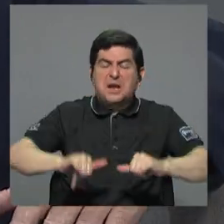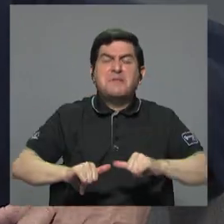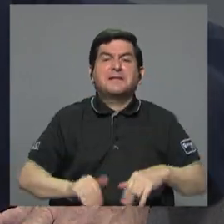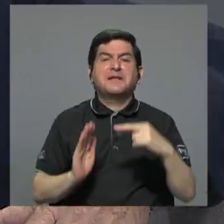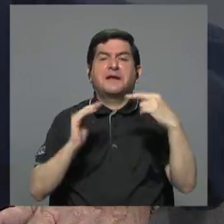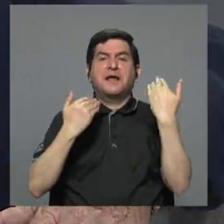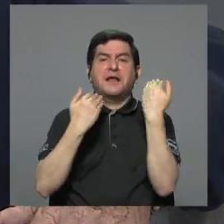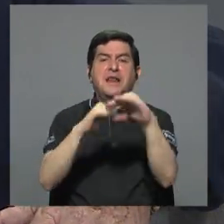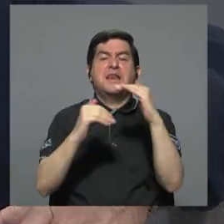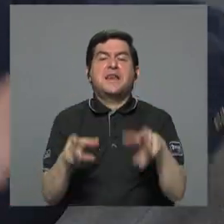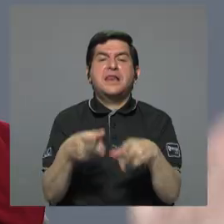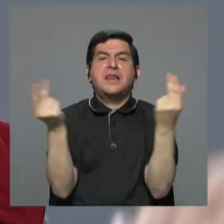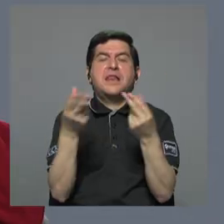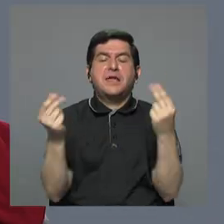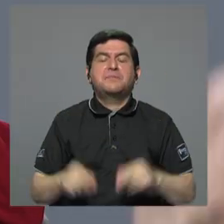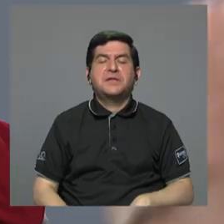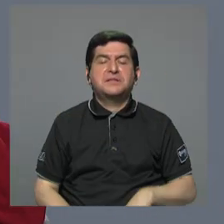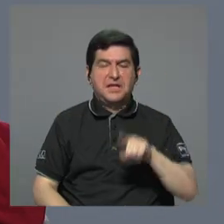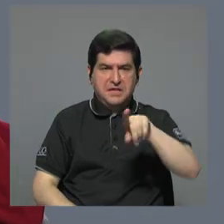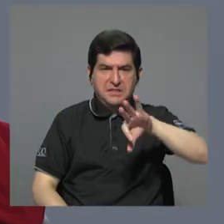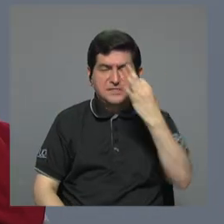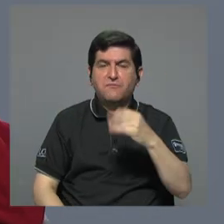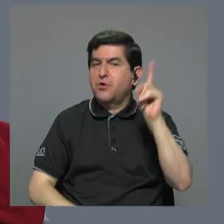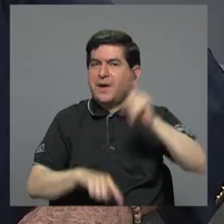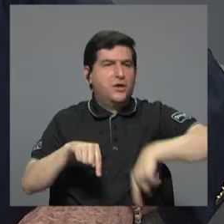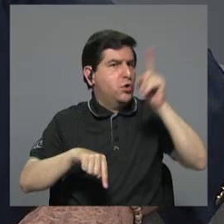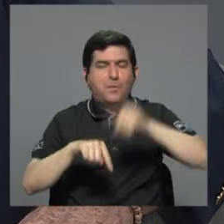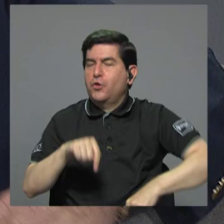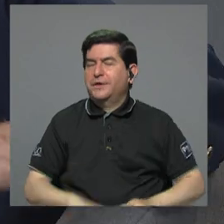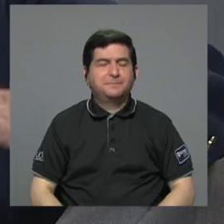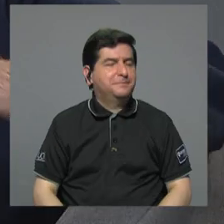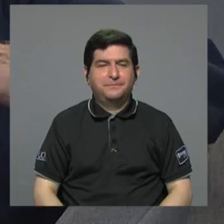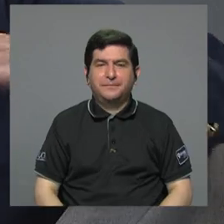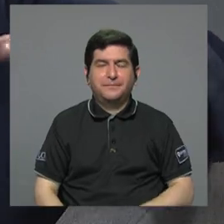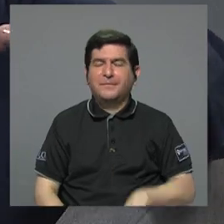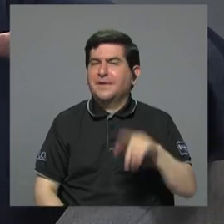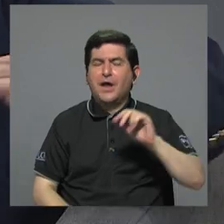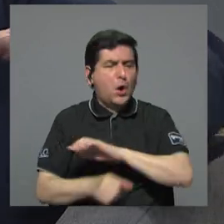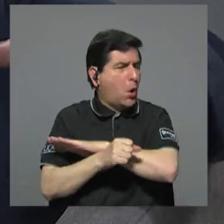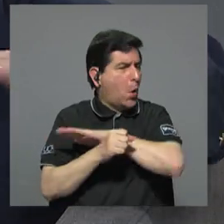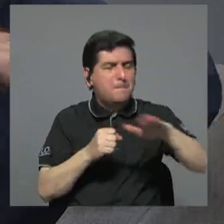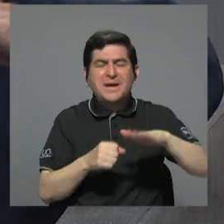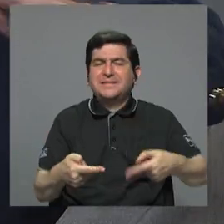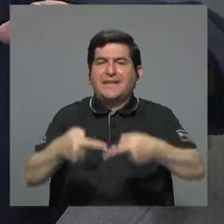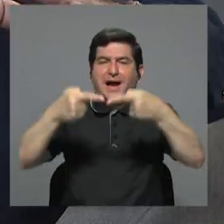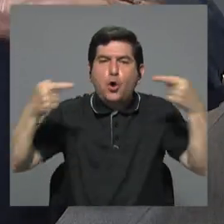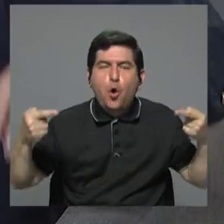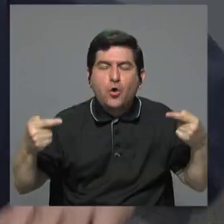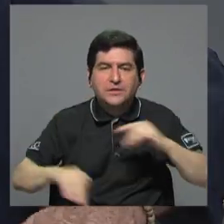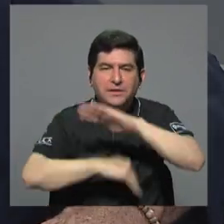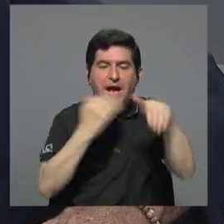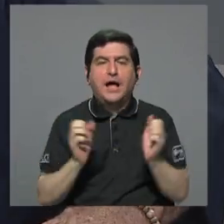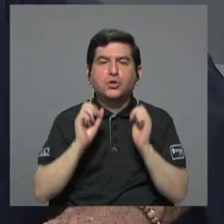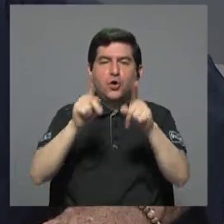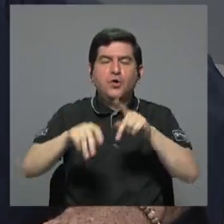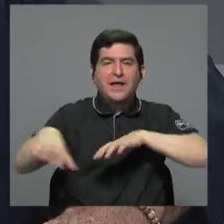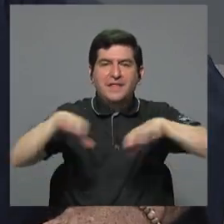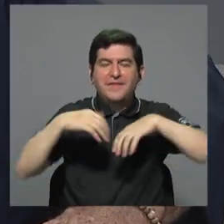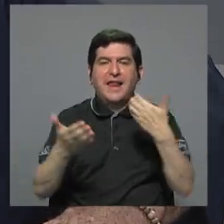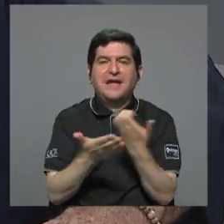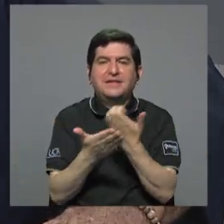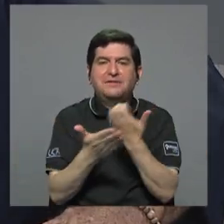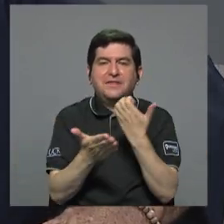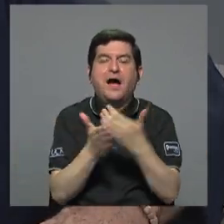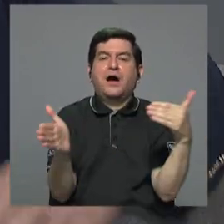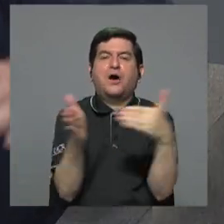la regla fiscal tal como está. Es inviable. Es totalmente contraria a cualquier posibilidad de reactivación económica.